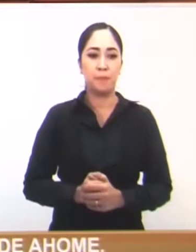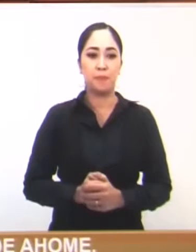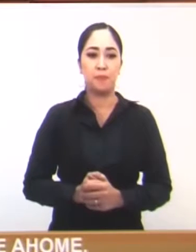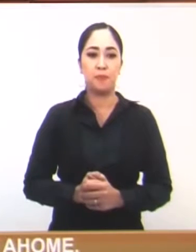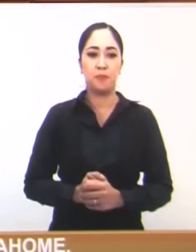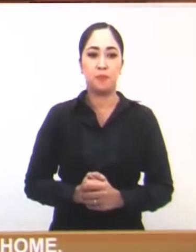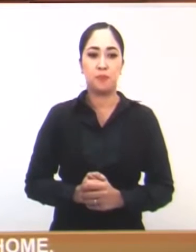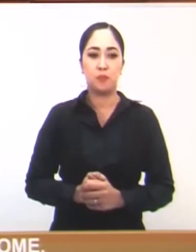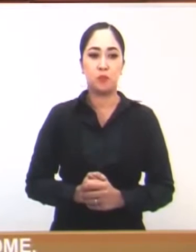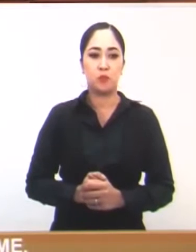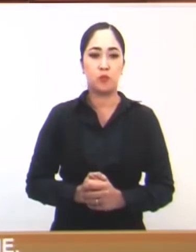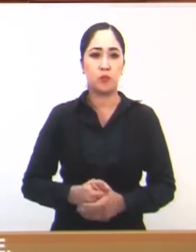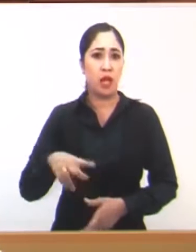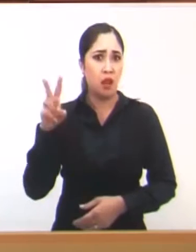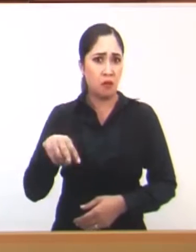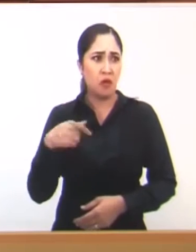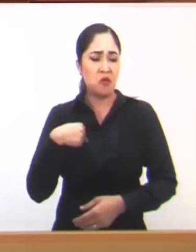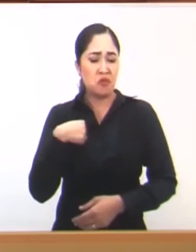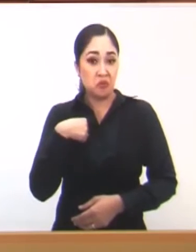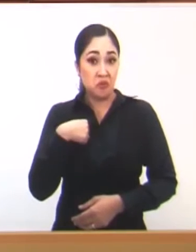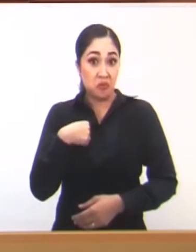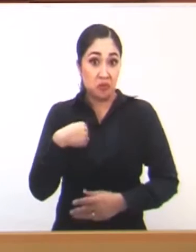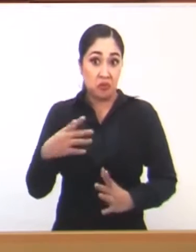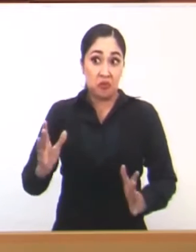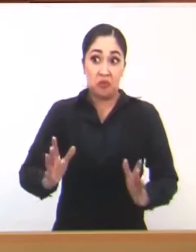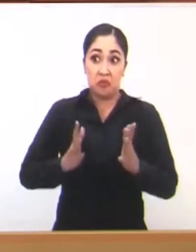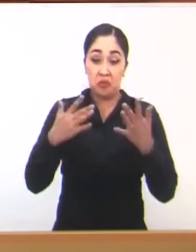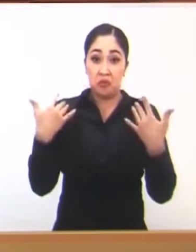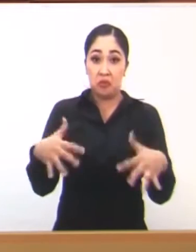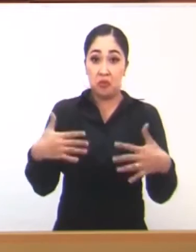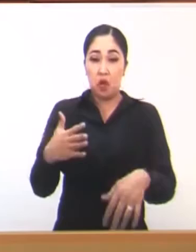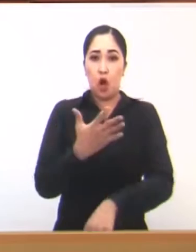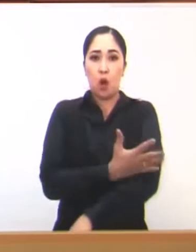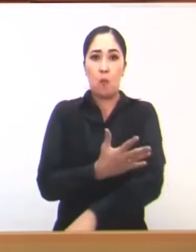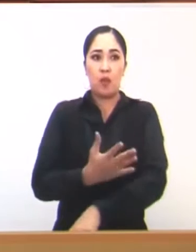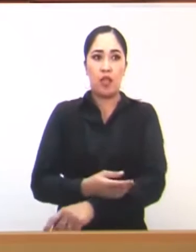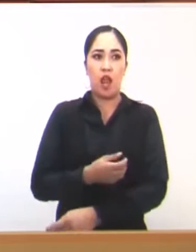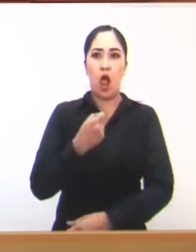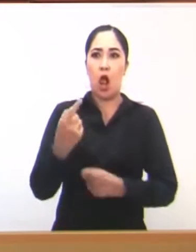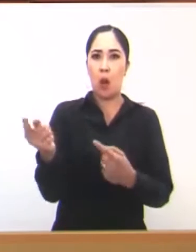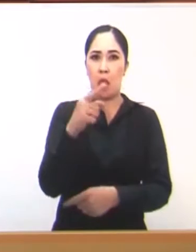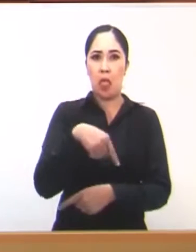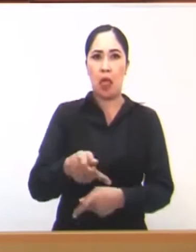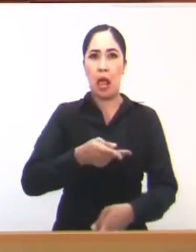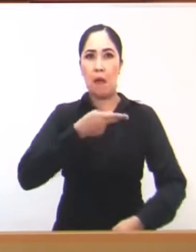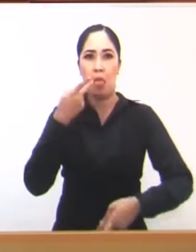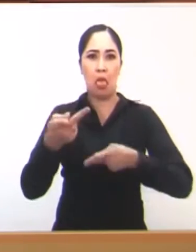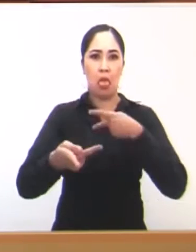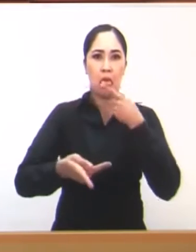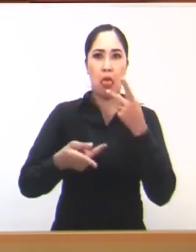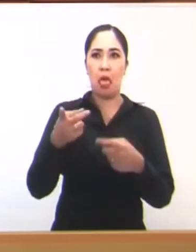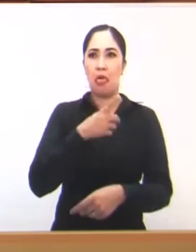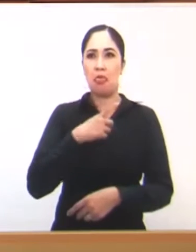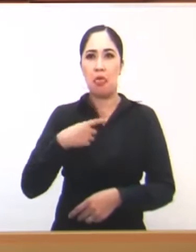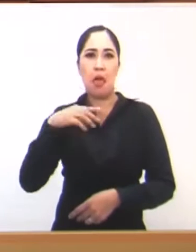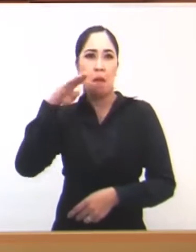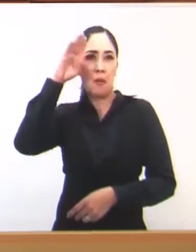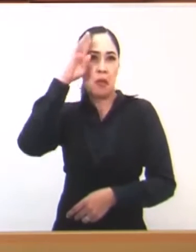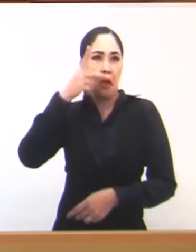A mí la verdad me sorprende mucho que muchos compañeros hablan de congruencia, discursos a favor de las mujeres,